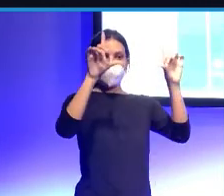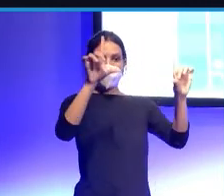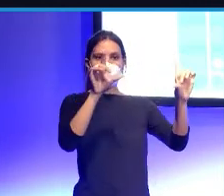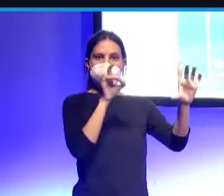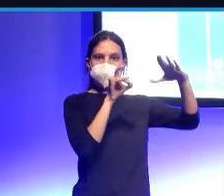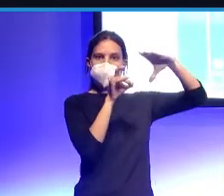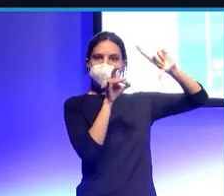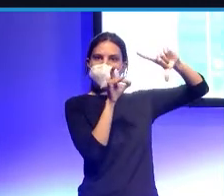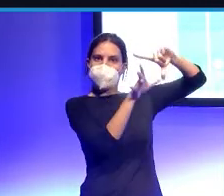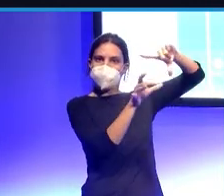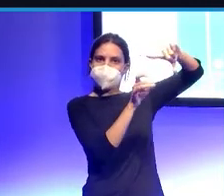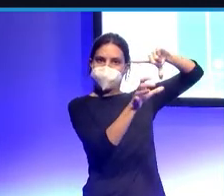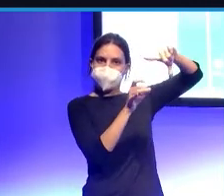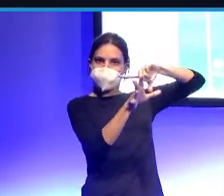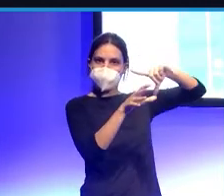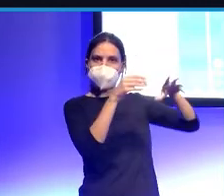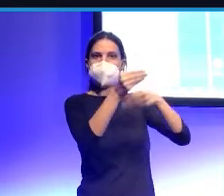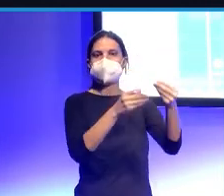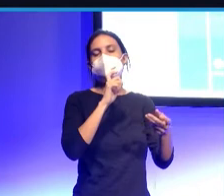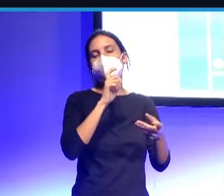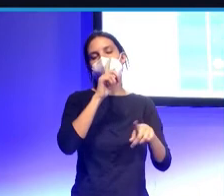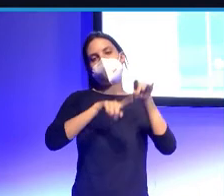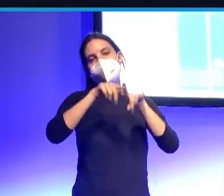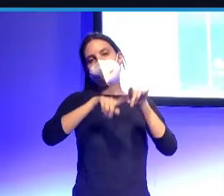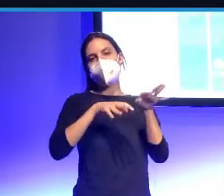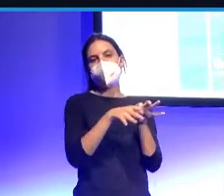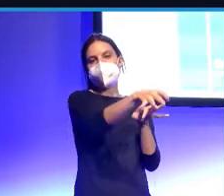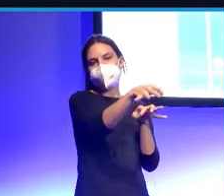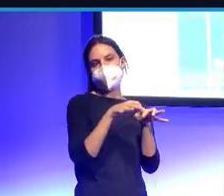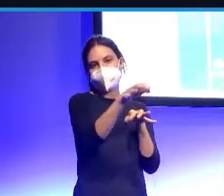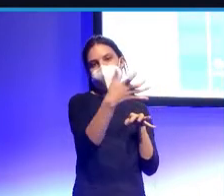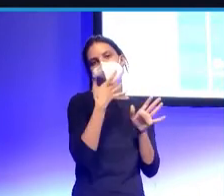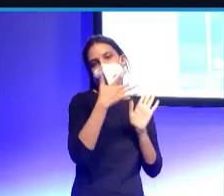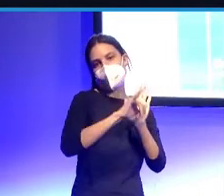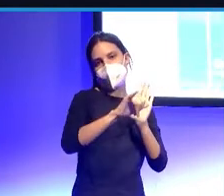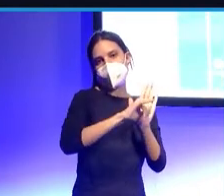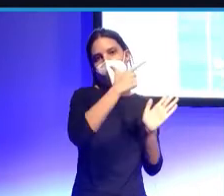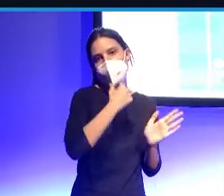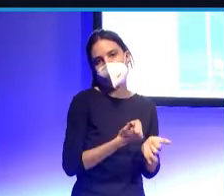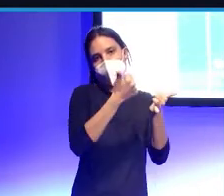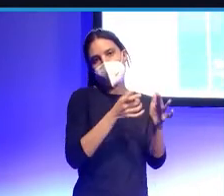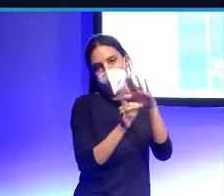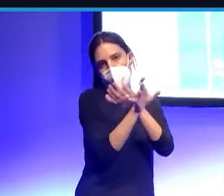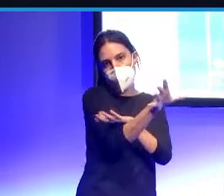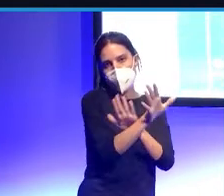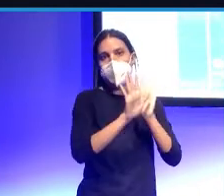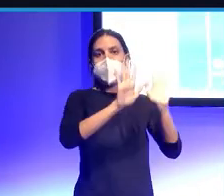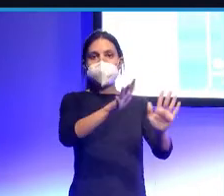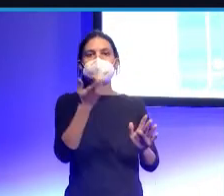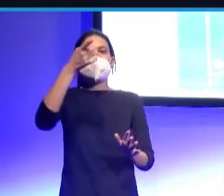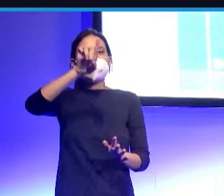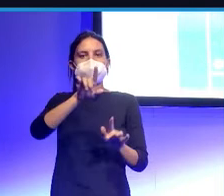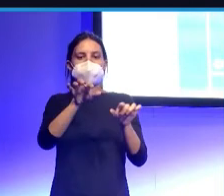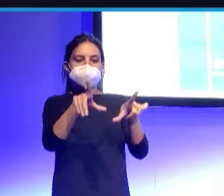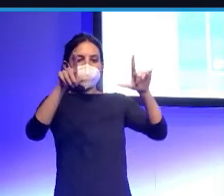basado en muchas variables. La más importante, obviamente, es la distancia. Si estás muy cerca, pues, es más fácil que un tiro sea gol. Pero, bueno, un montón de variables más, como el ángulo de la